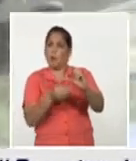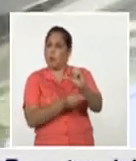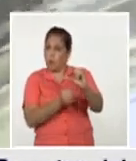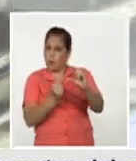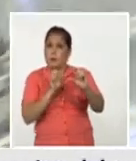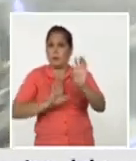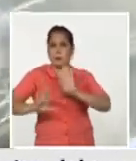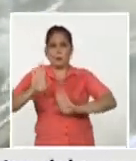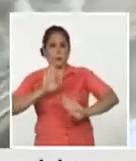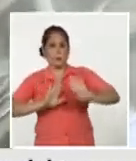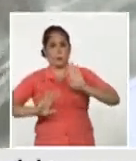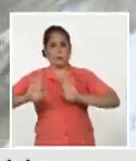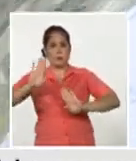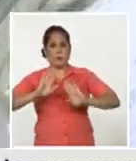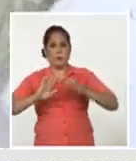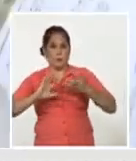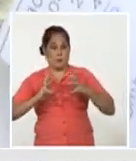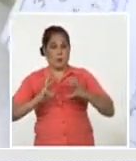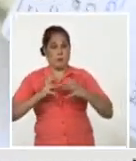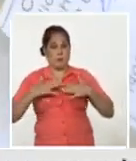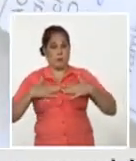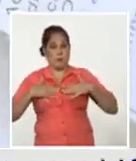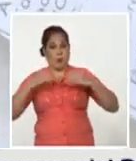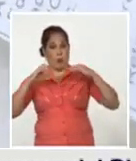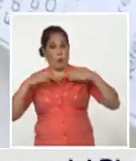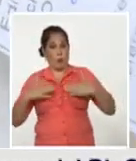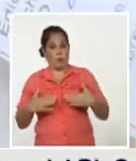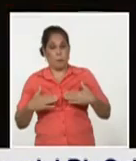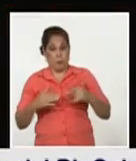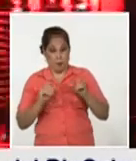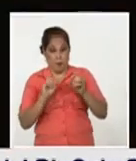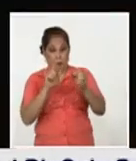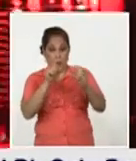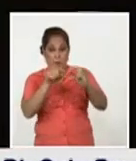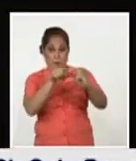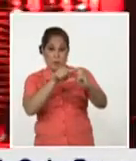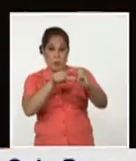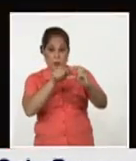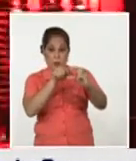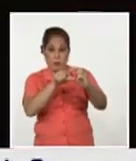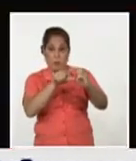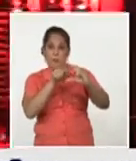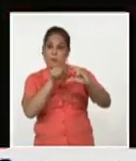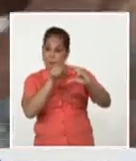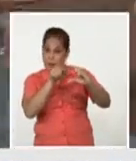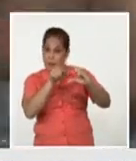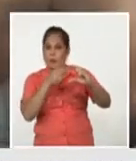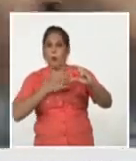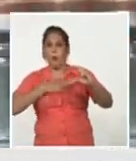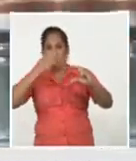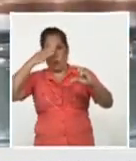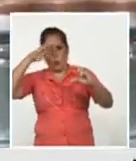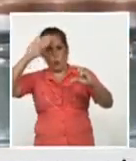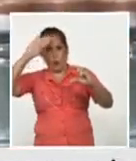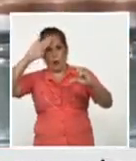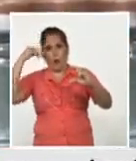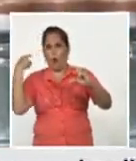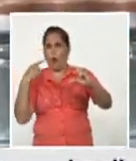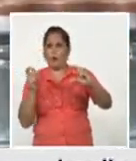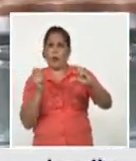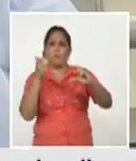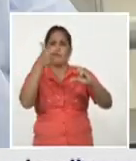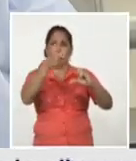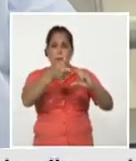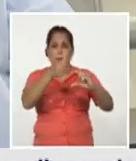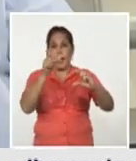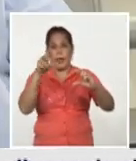estimulante propiamente del sistema inmune y que forma parte de la vacuna cubana Vamingos BC que tiene más de